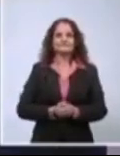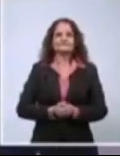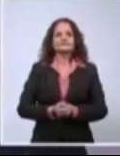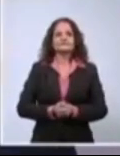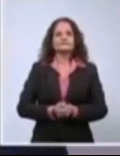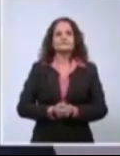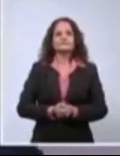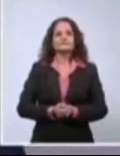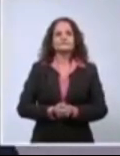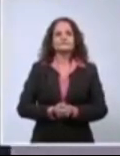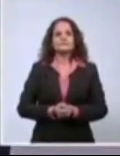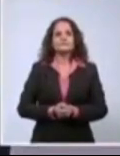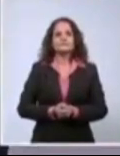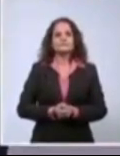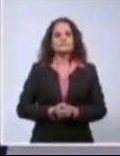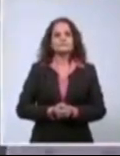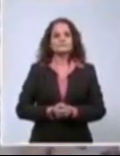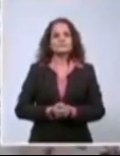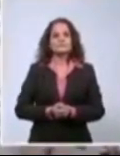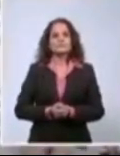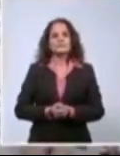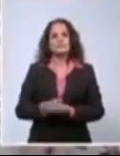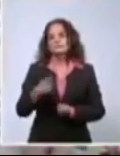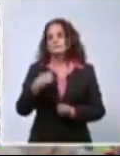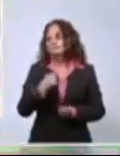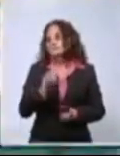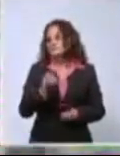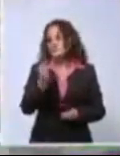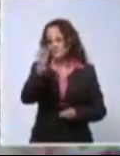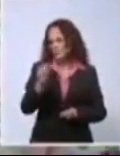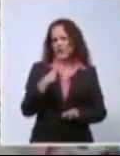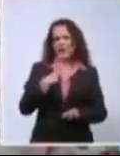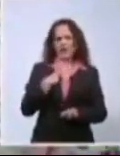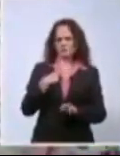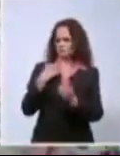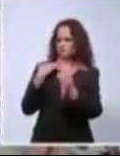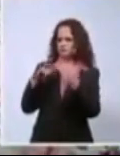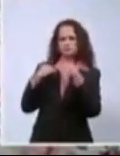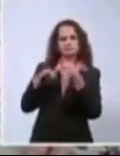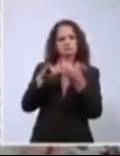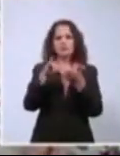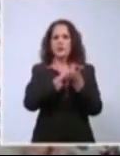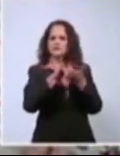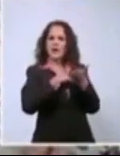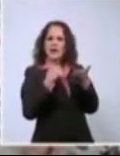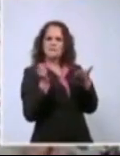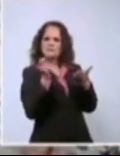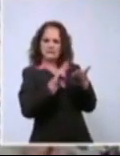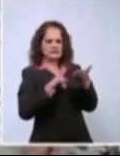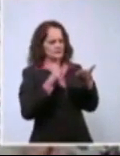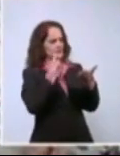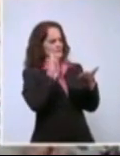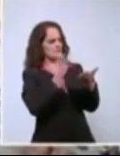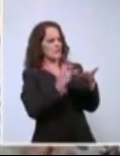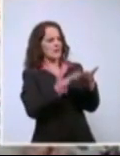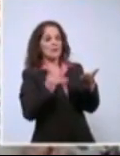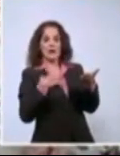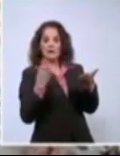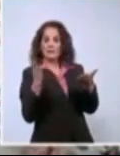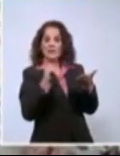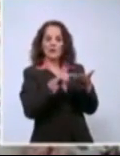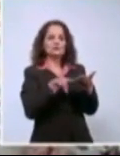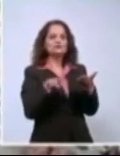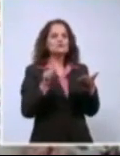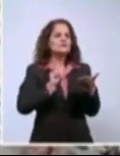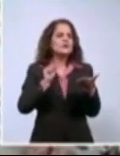No, él me escribía normal por WhatsApp, por Messenger. Él lo puso así mismo, si quería ganarme dinero,